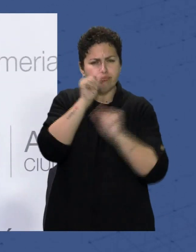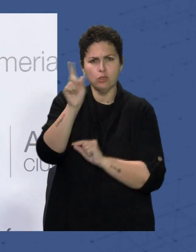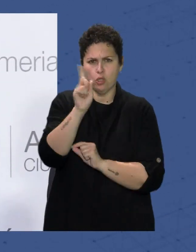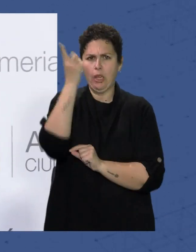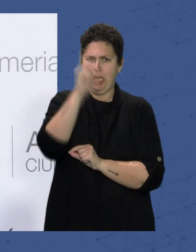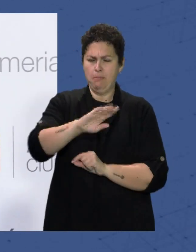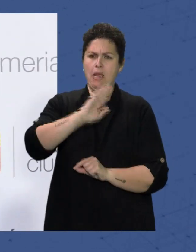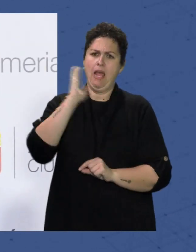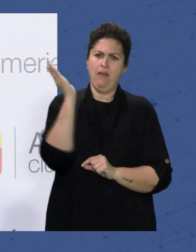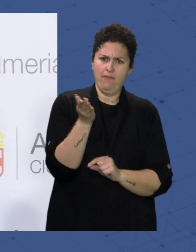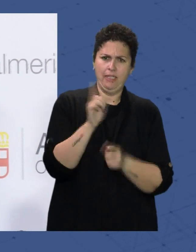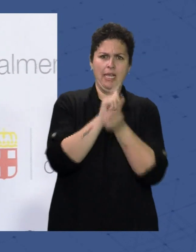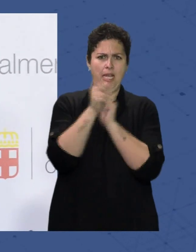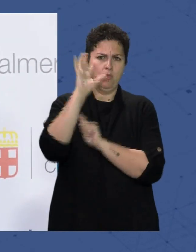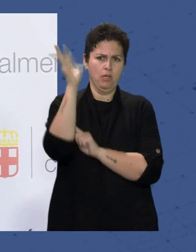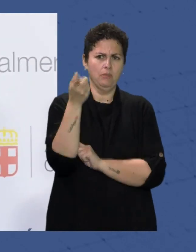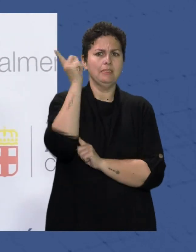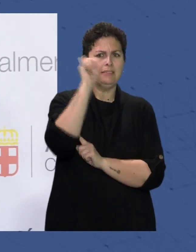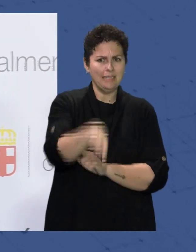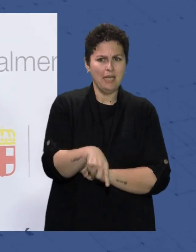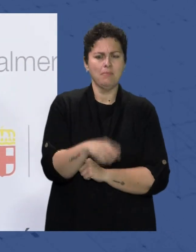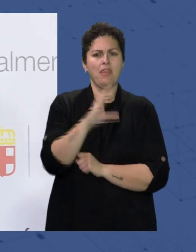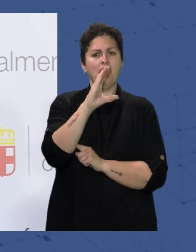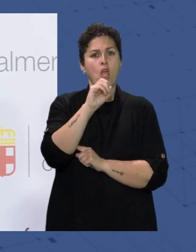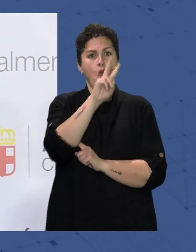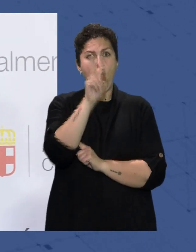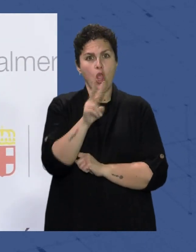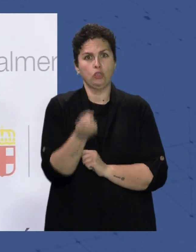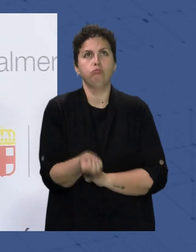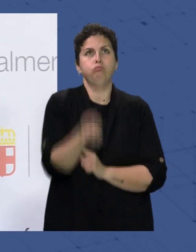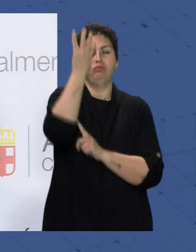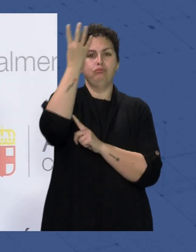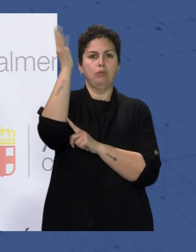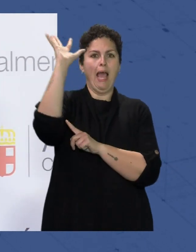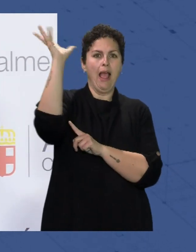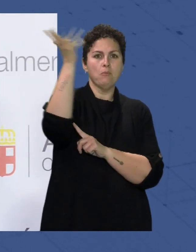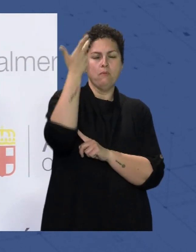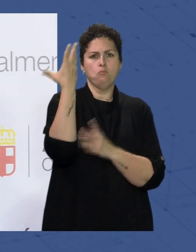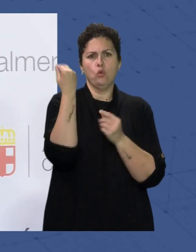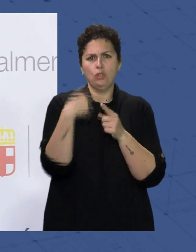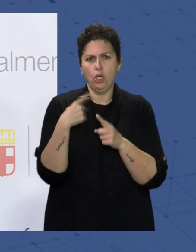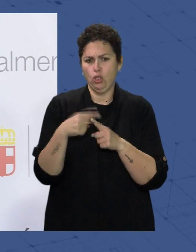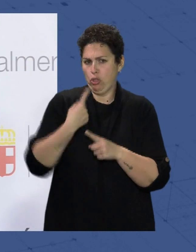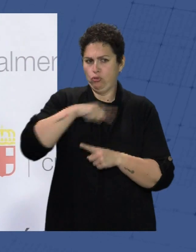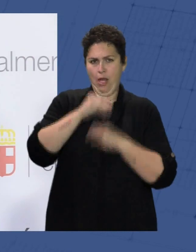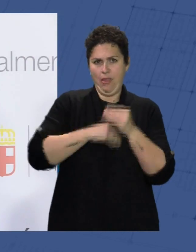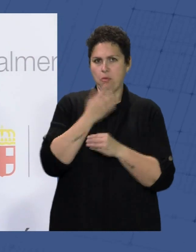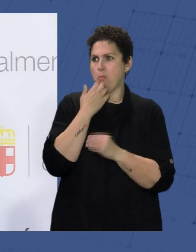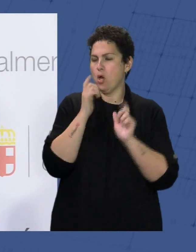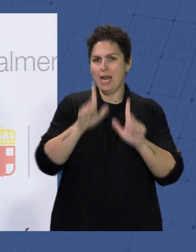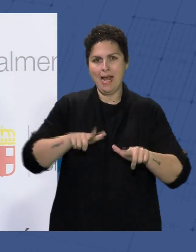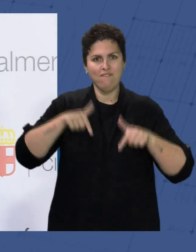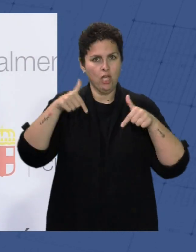O dicho de otra manera Emitimos CO2 A la atmósfera Con muchas De nuestras actuaciones Diarias La basura